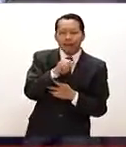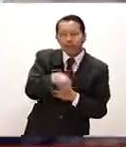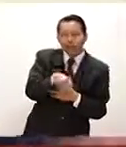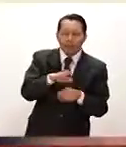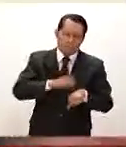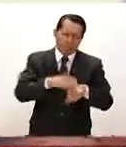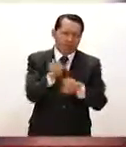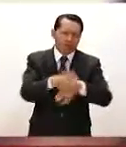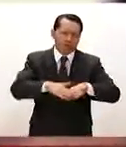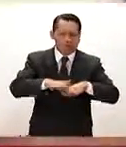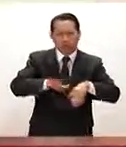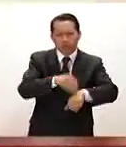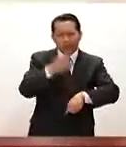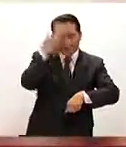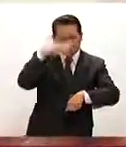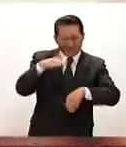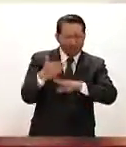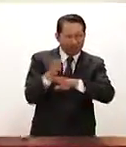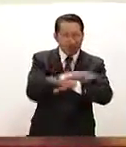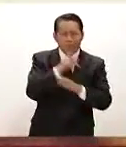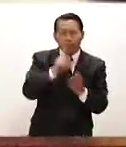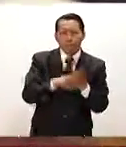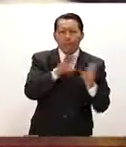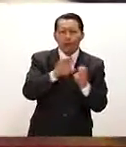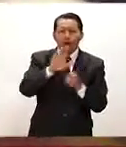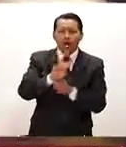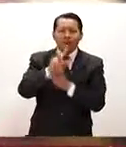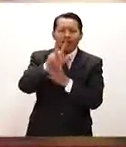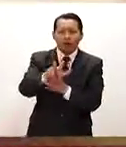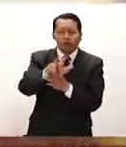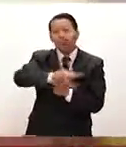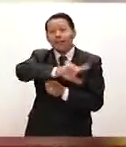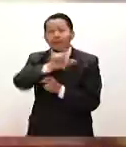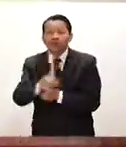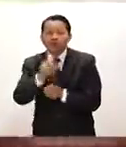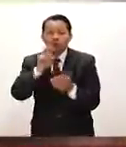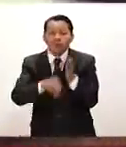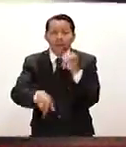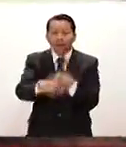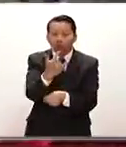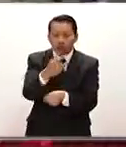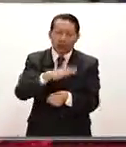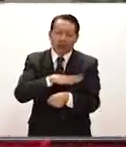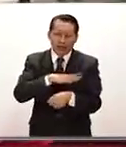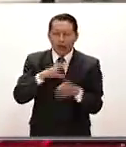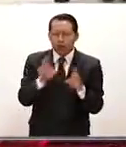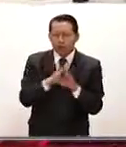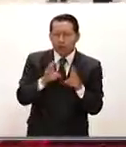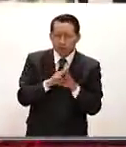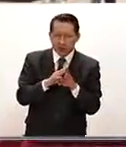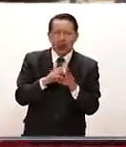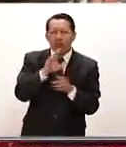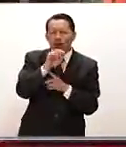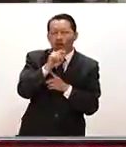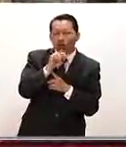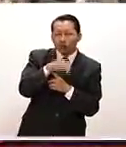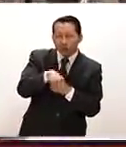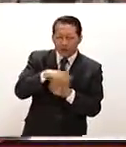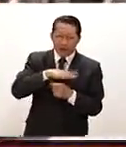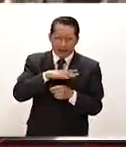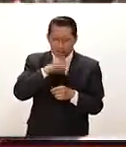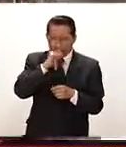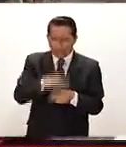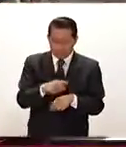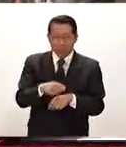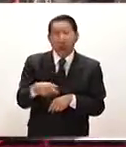información porque, como sabemos, en 1998 y después, en 2012, sufrió una contusión que le provocaron coágulos, el primero en la